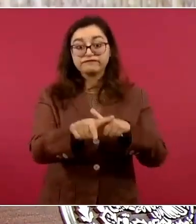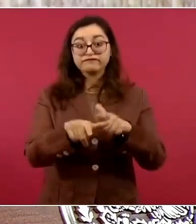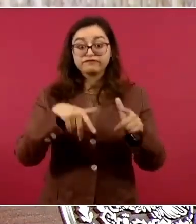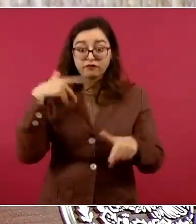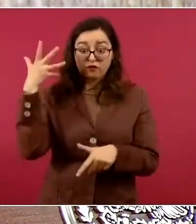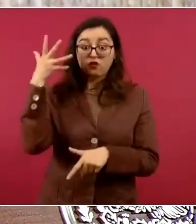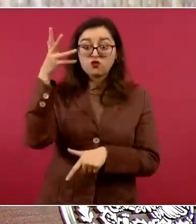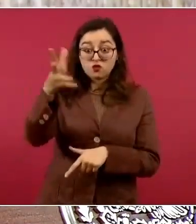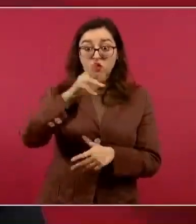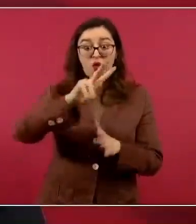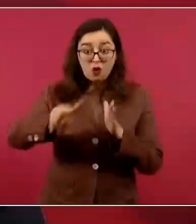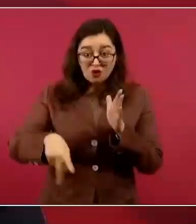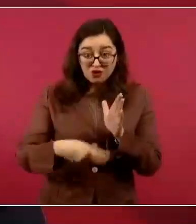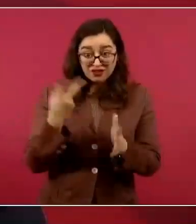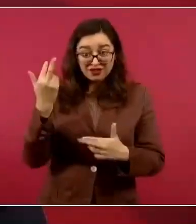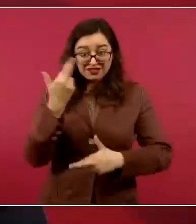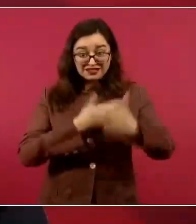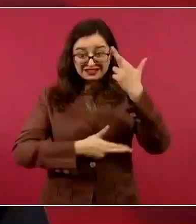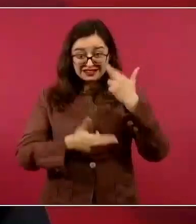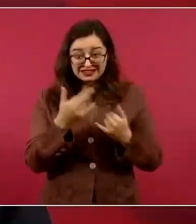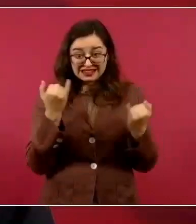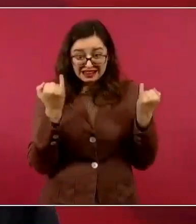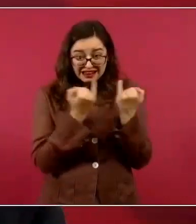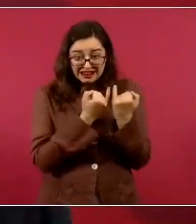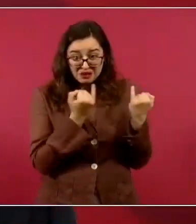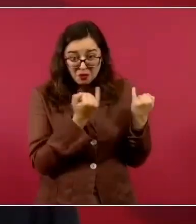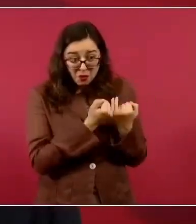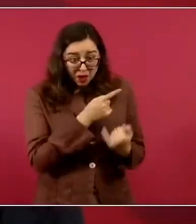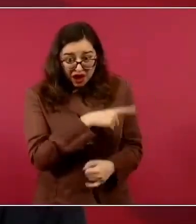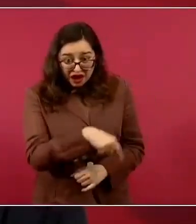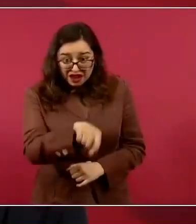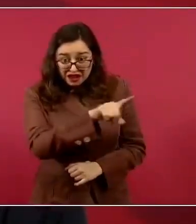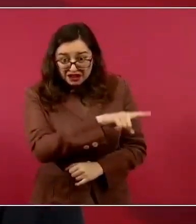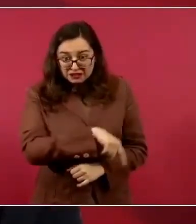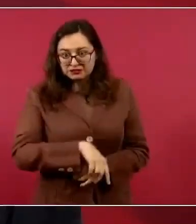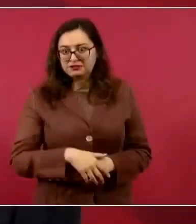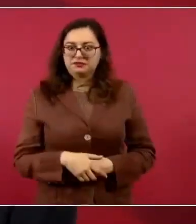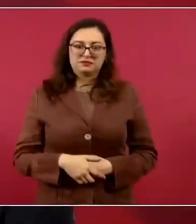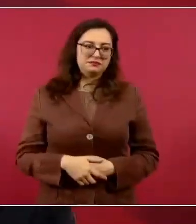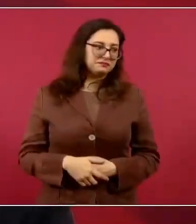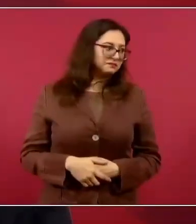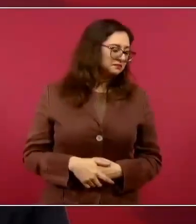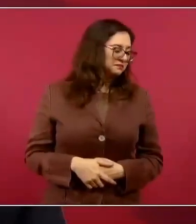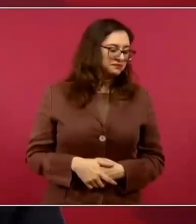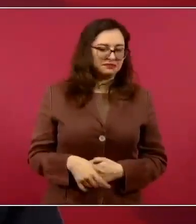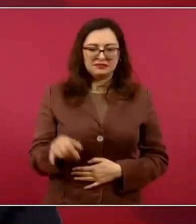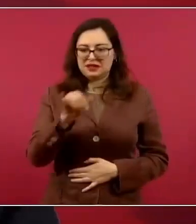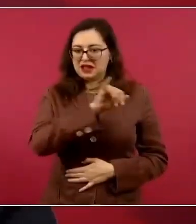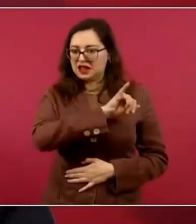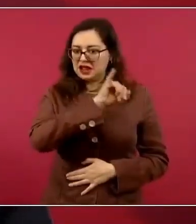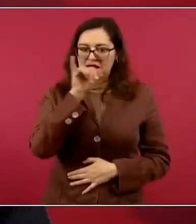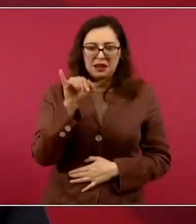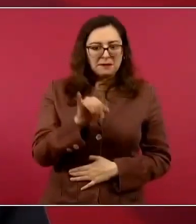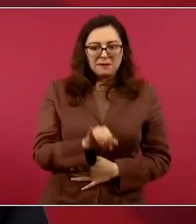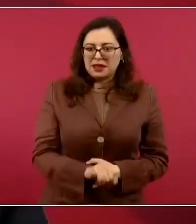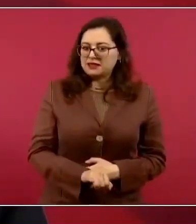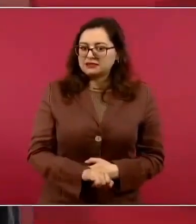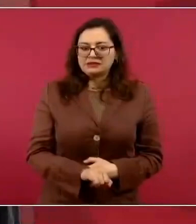vuelva a imperar